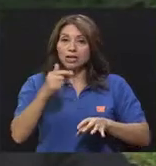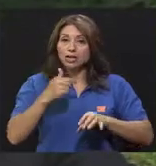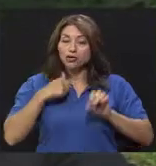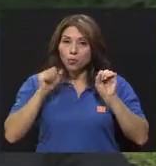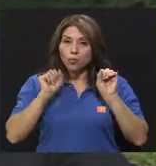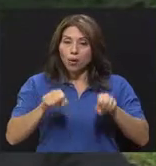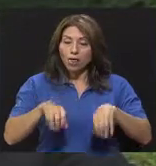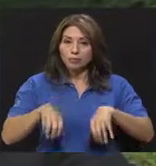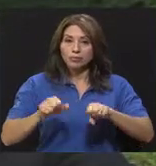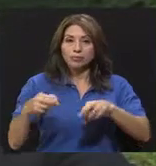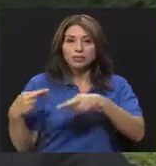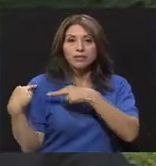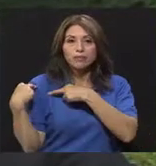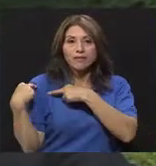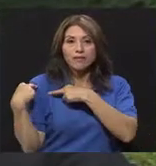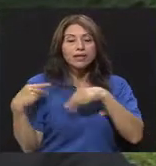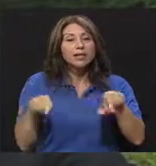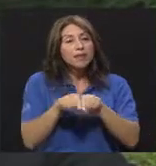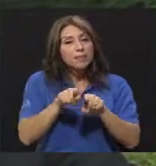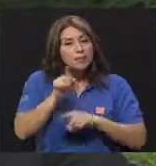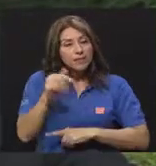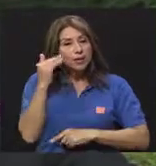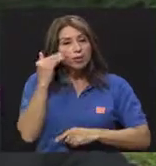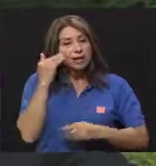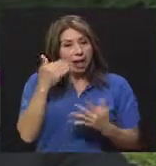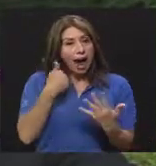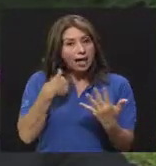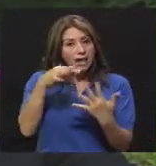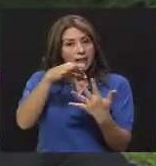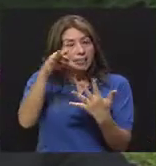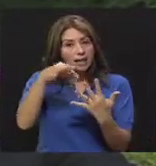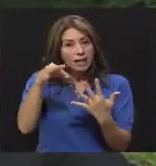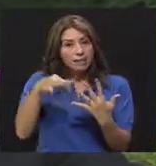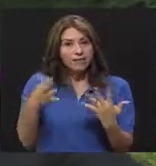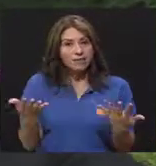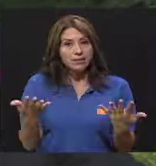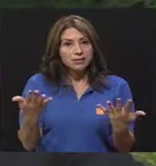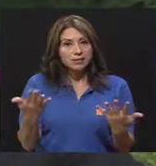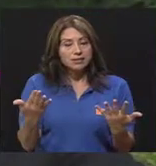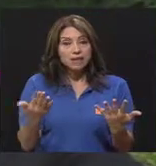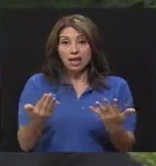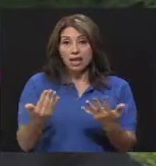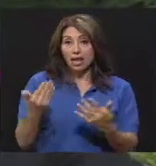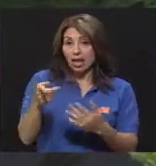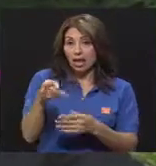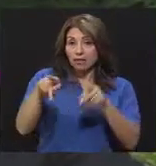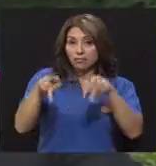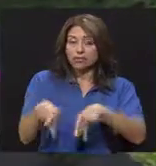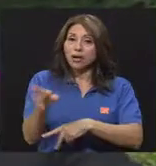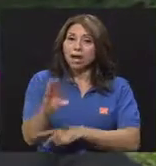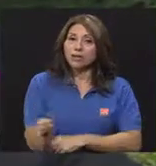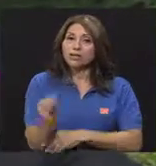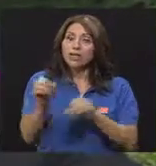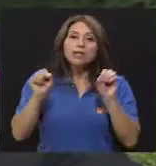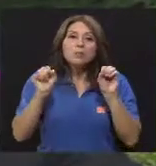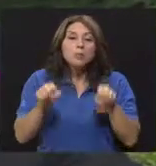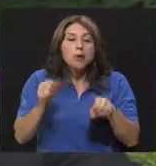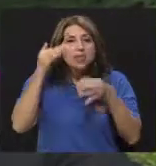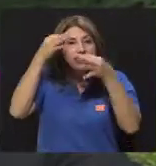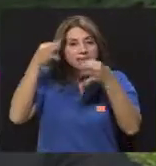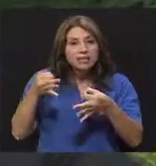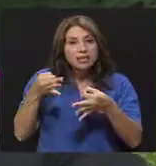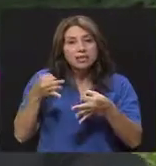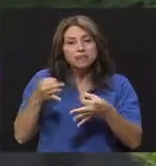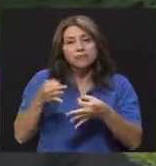Y conocer que hay alternativas, desde que el adolescente puede decidir por una etapa de su vida